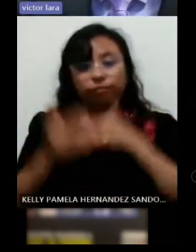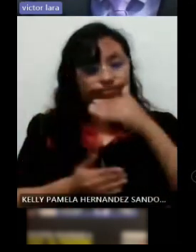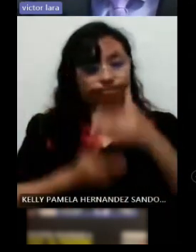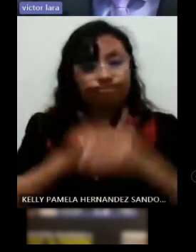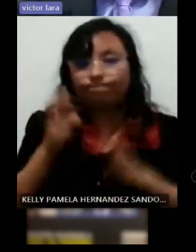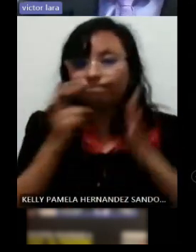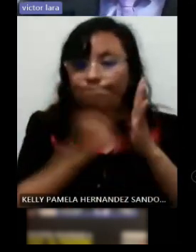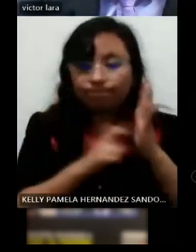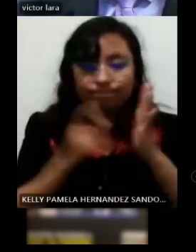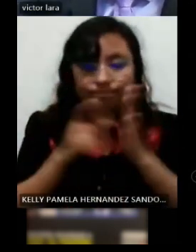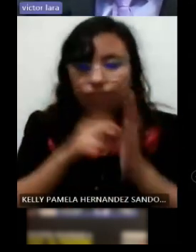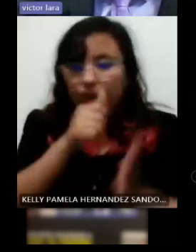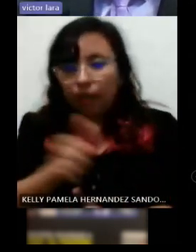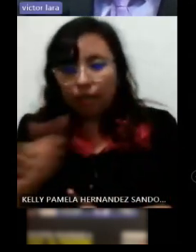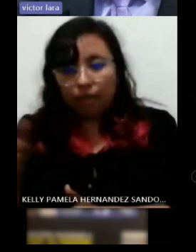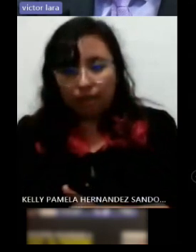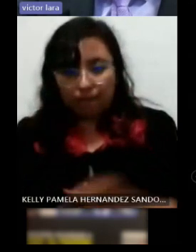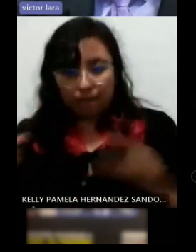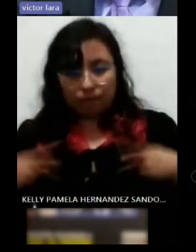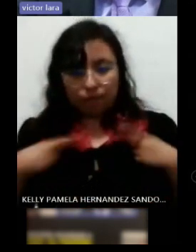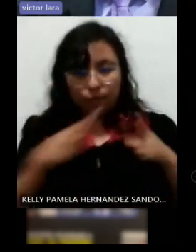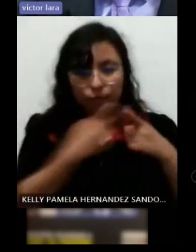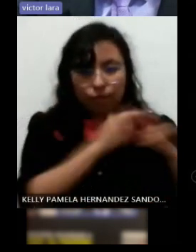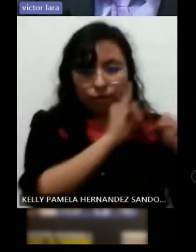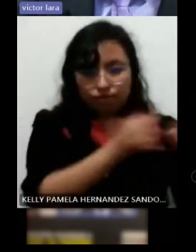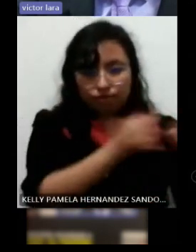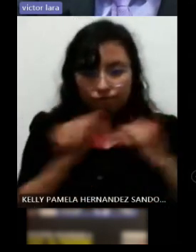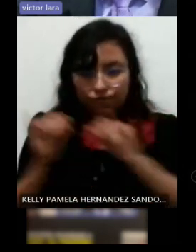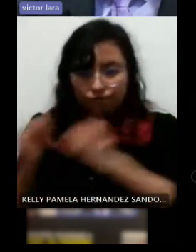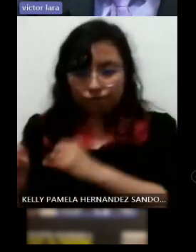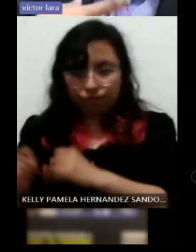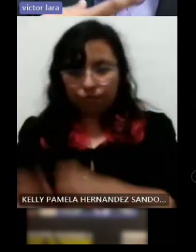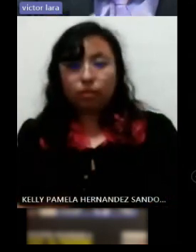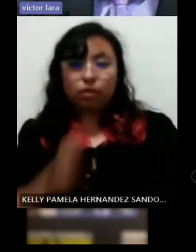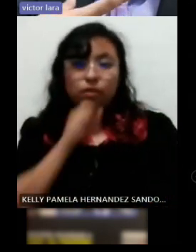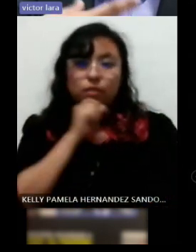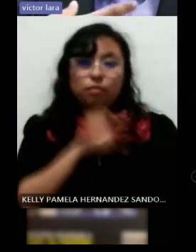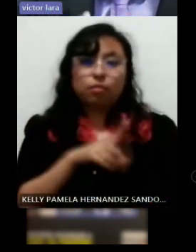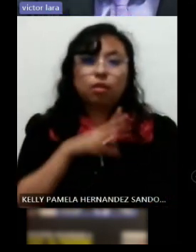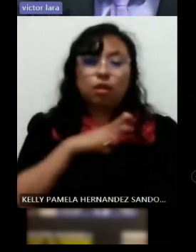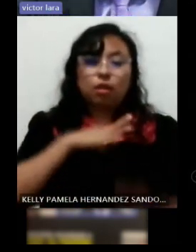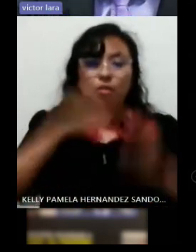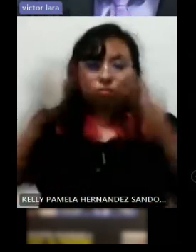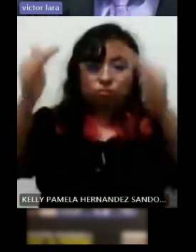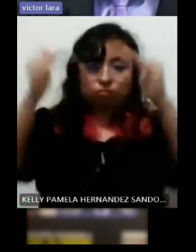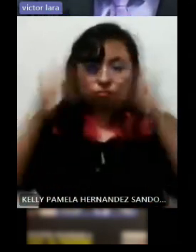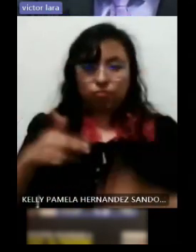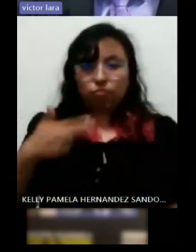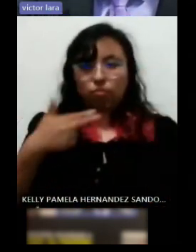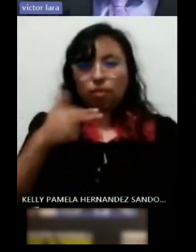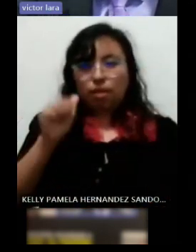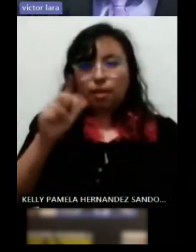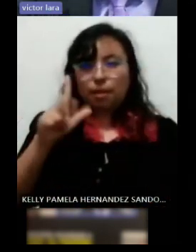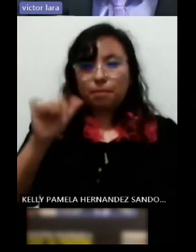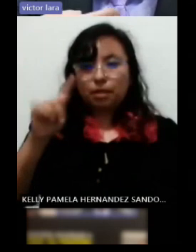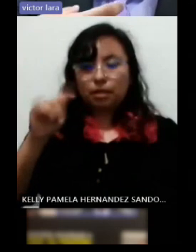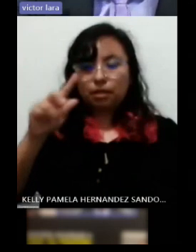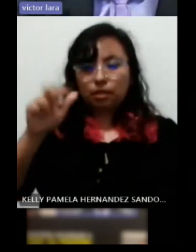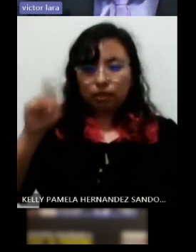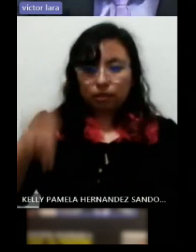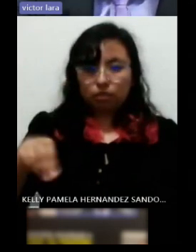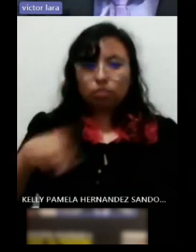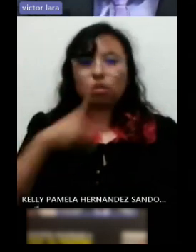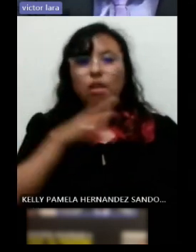personalizado también tenemos esta parte de la habilitación donde nosotros le enseñamos a utilizar ese remanente